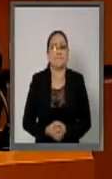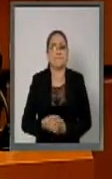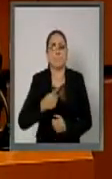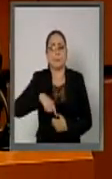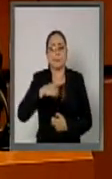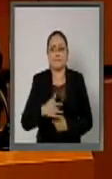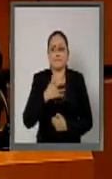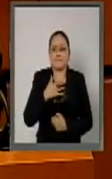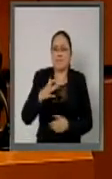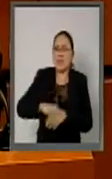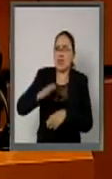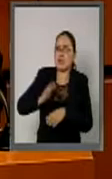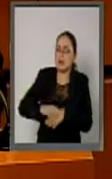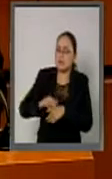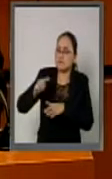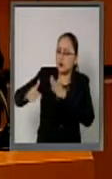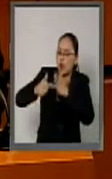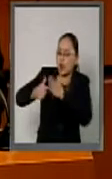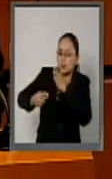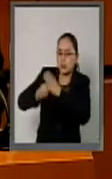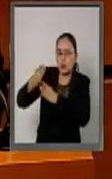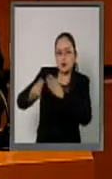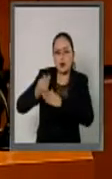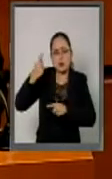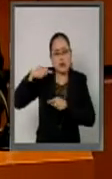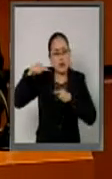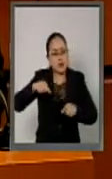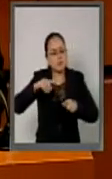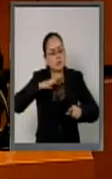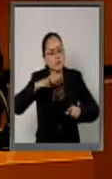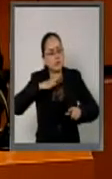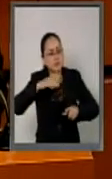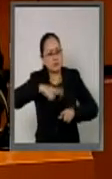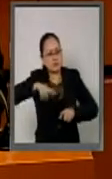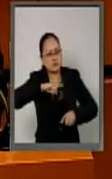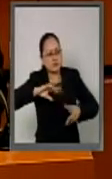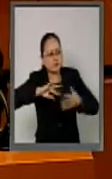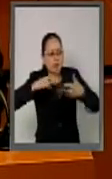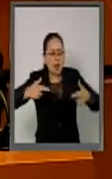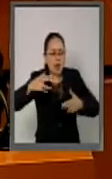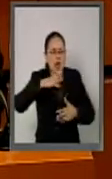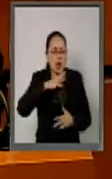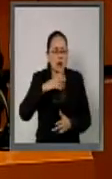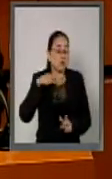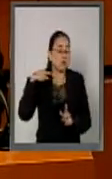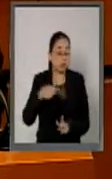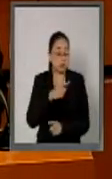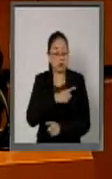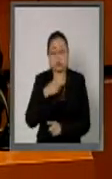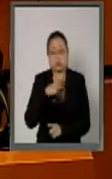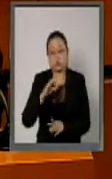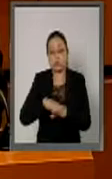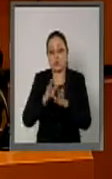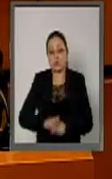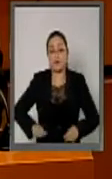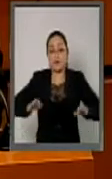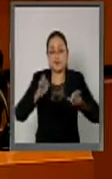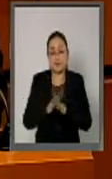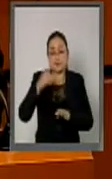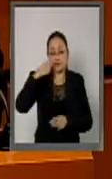diversificación comercial y la búsqueda de nuevos horizontes debe ser una prioridad.